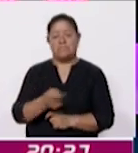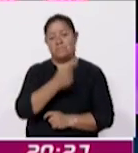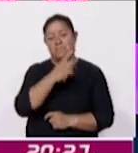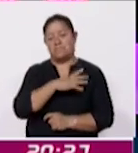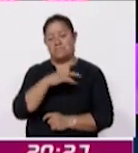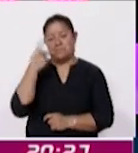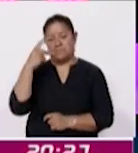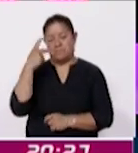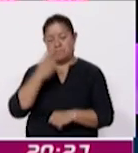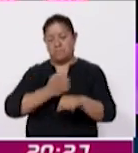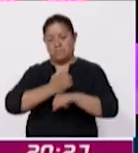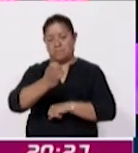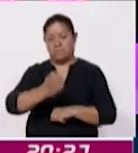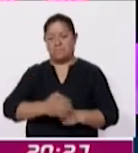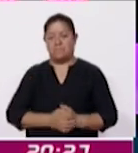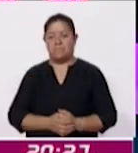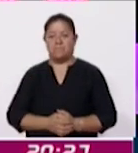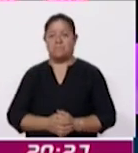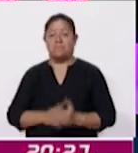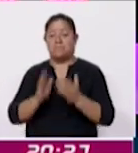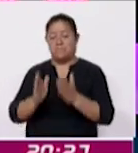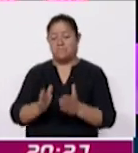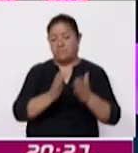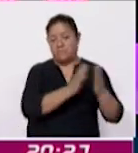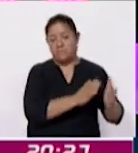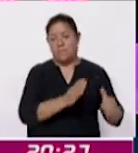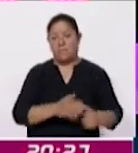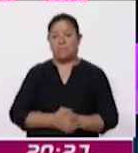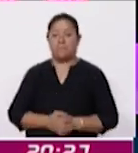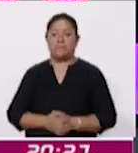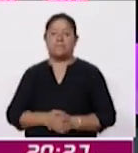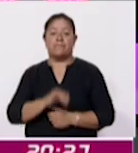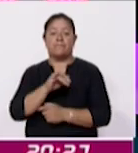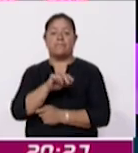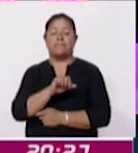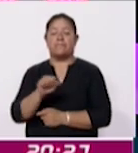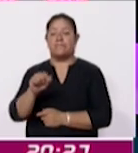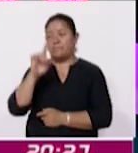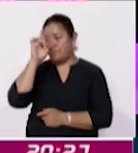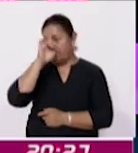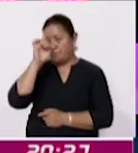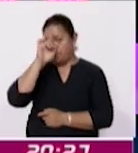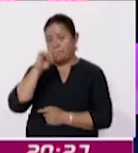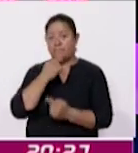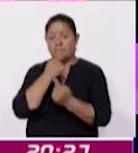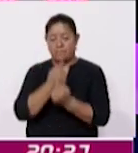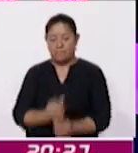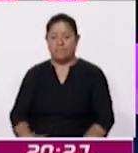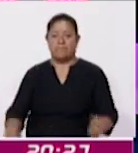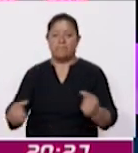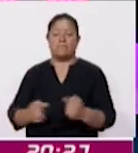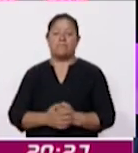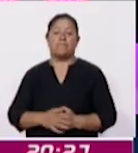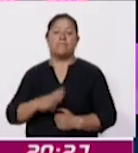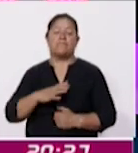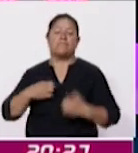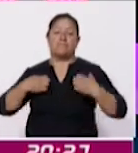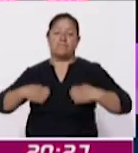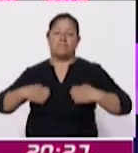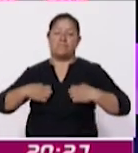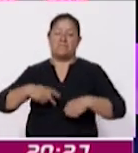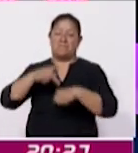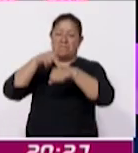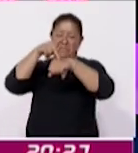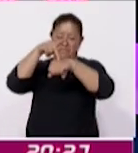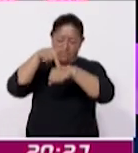Estado de Puebla. Tenemos otras noticias. Recomienda el IMSS evitar que los pequeños carguen mochilas con pesos